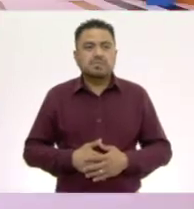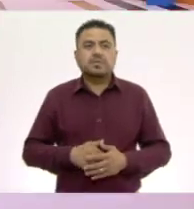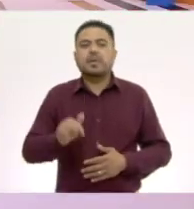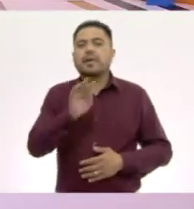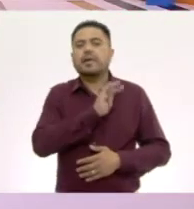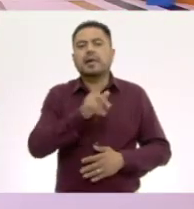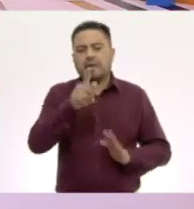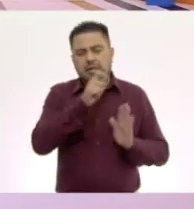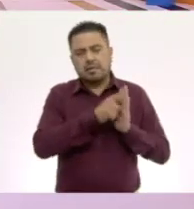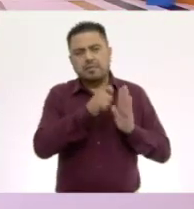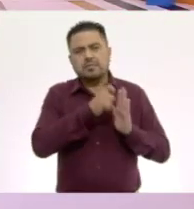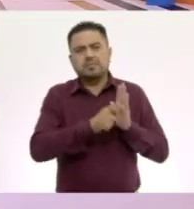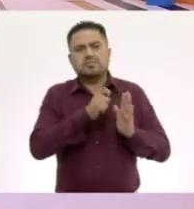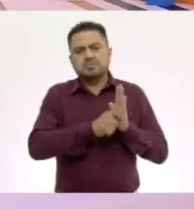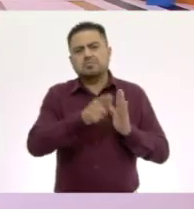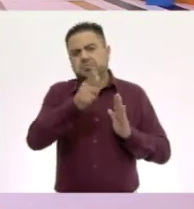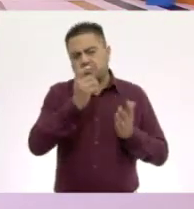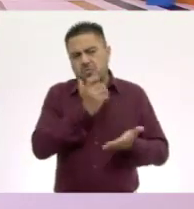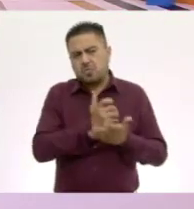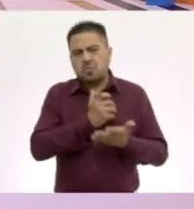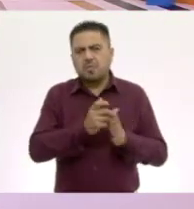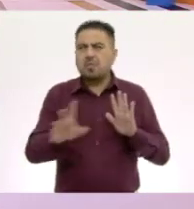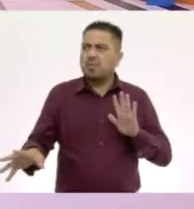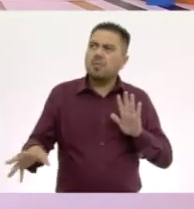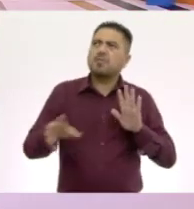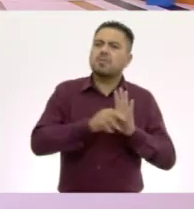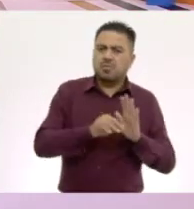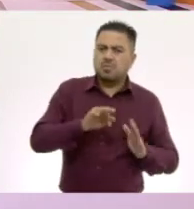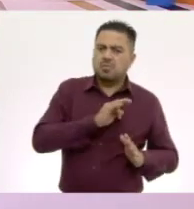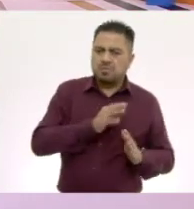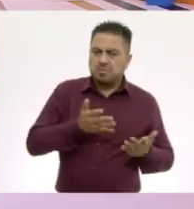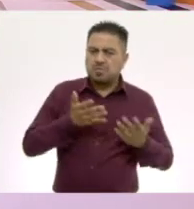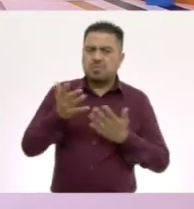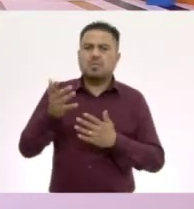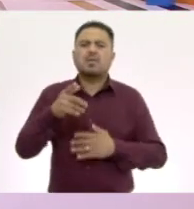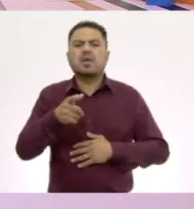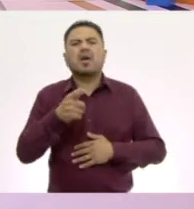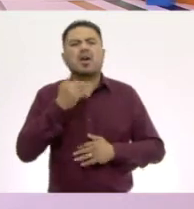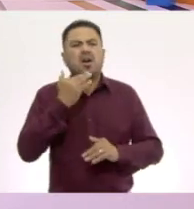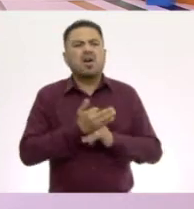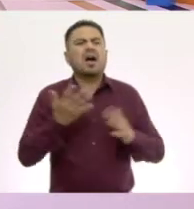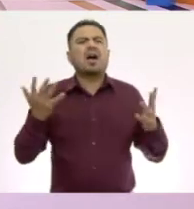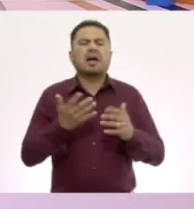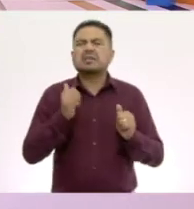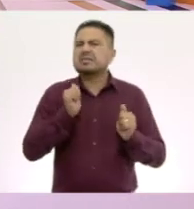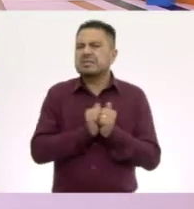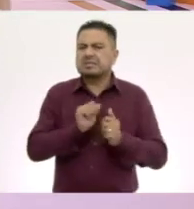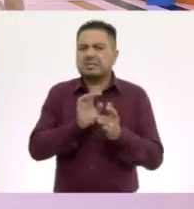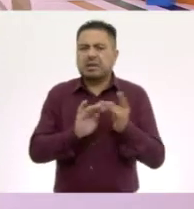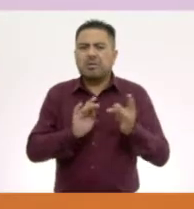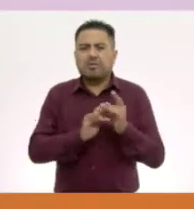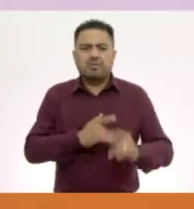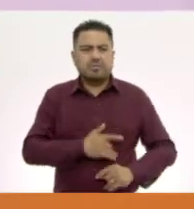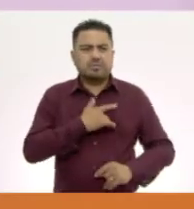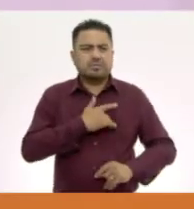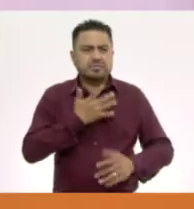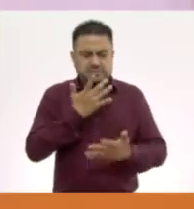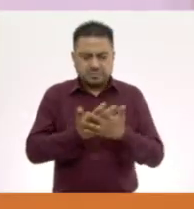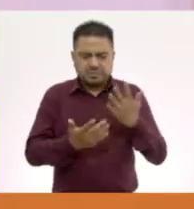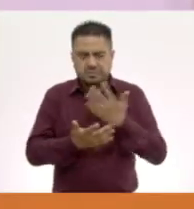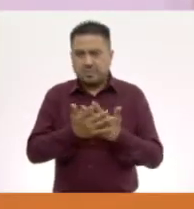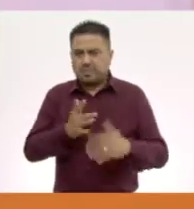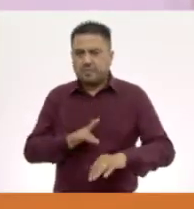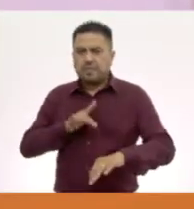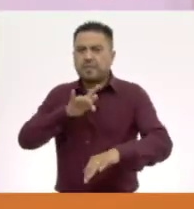Pueden escribirlo en su esquema que ustedes están elaborando. Vamos a ver qué llevamos hasta ahora este momento. También, el sentido del tacto